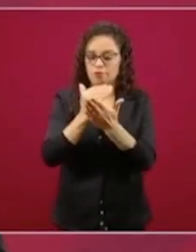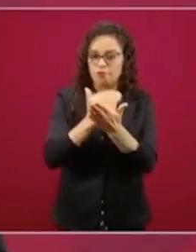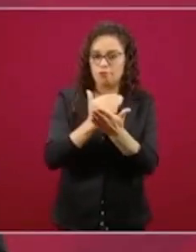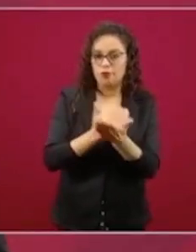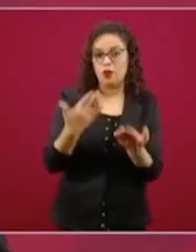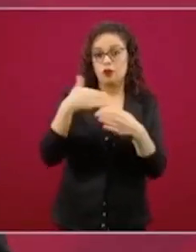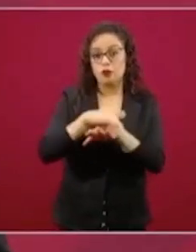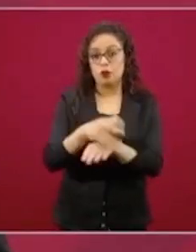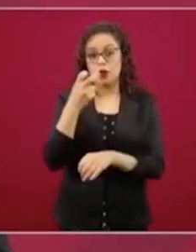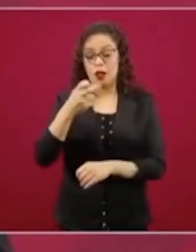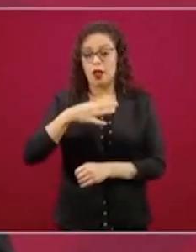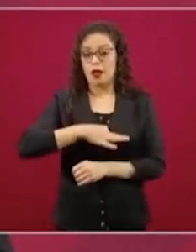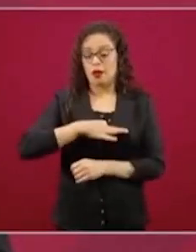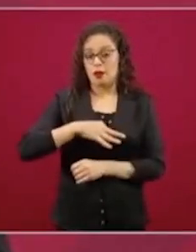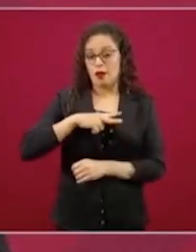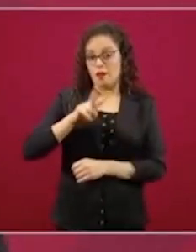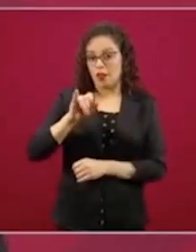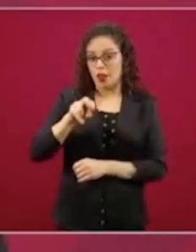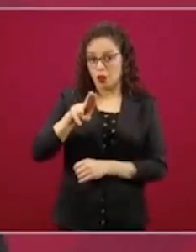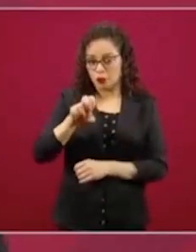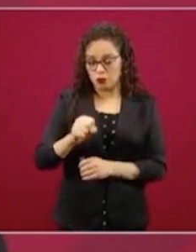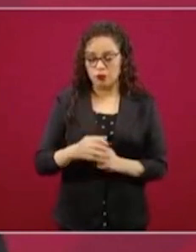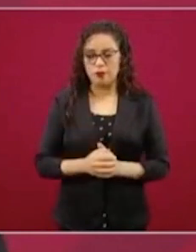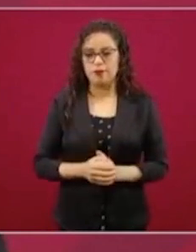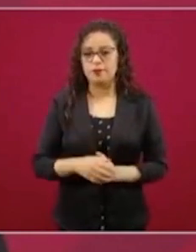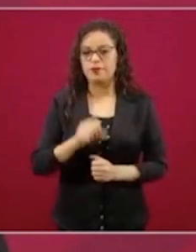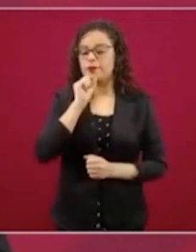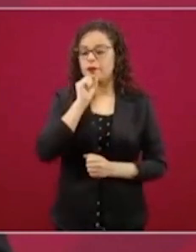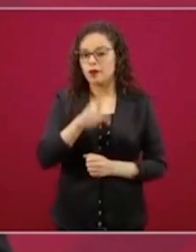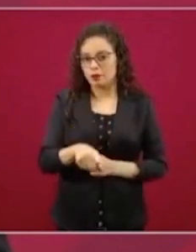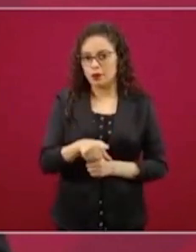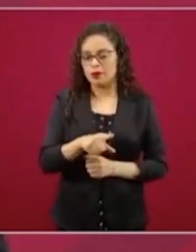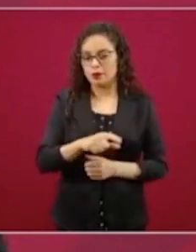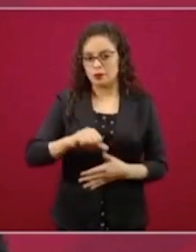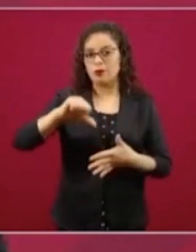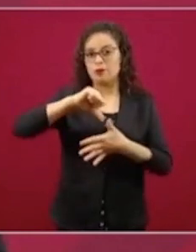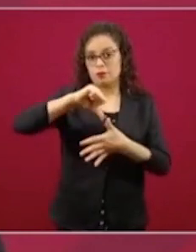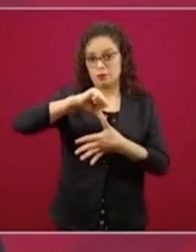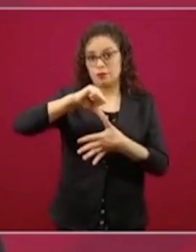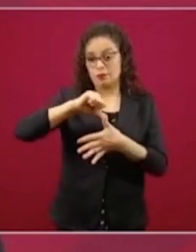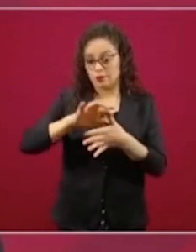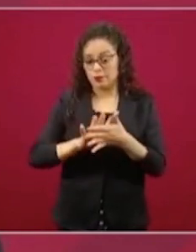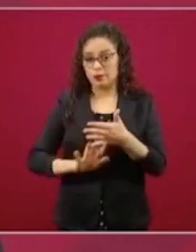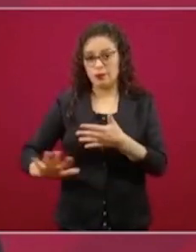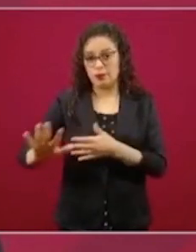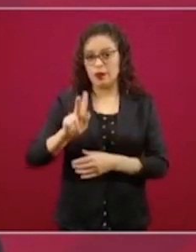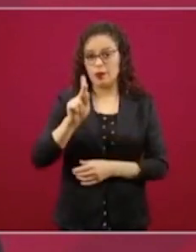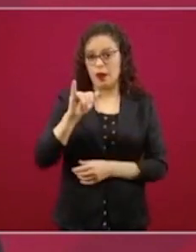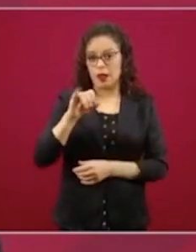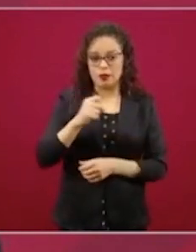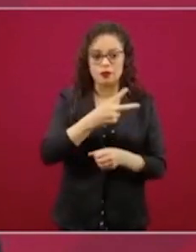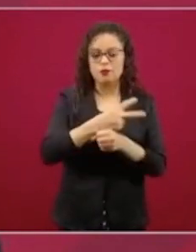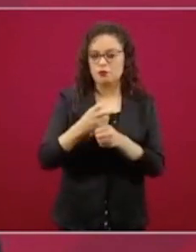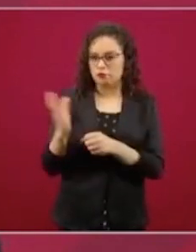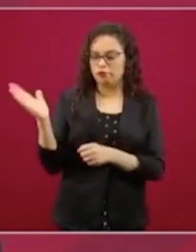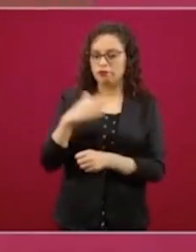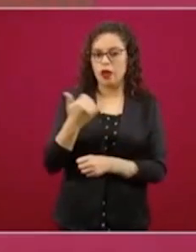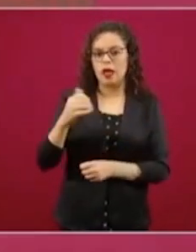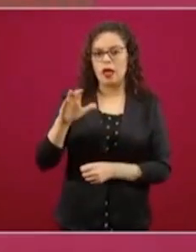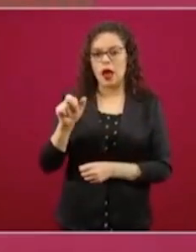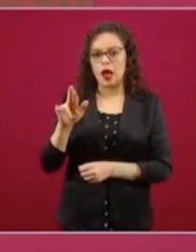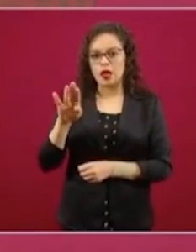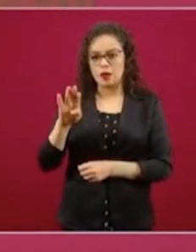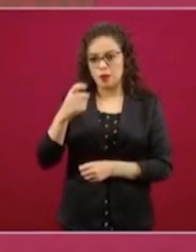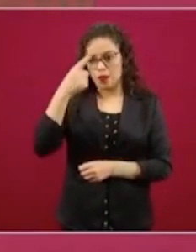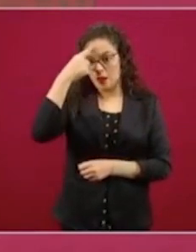También hemos invitado a los países de América Latina y del Caribe en la condición que México tiene hoy de presidente pro-témpore